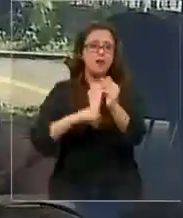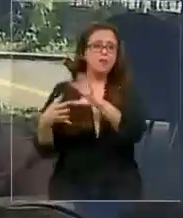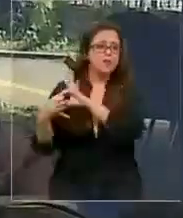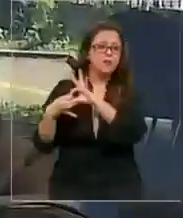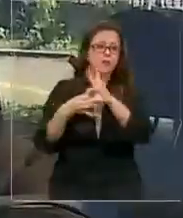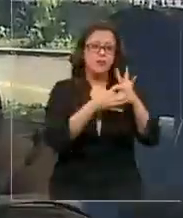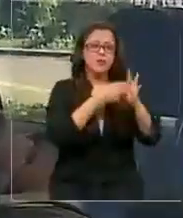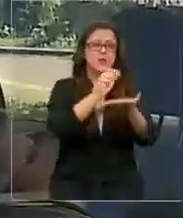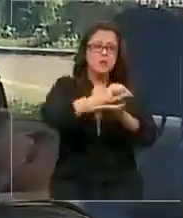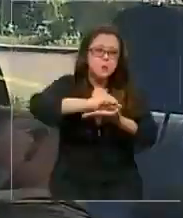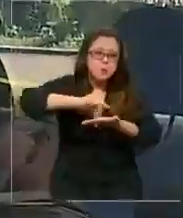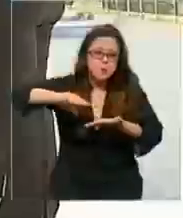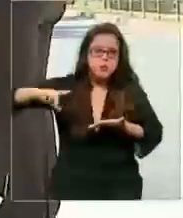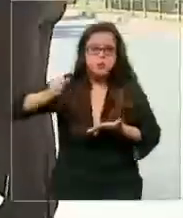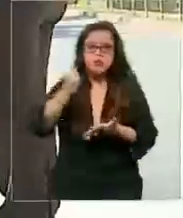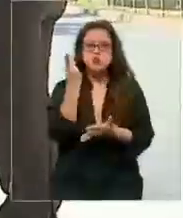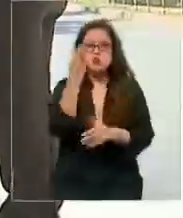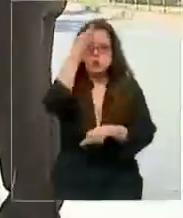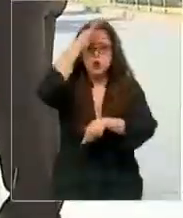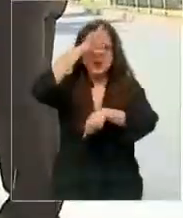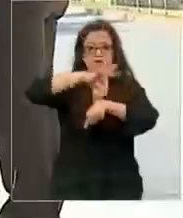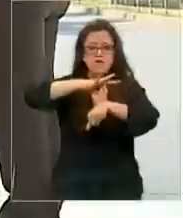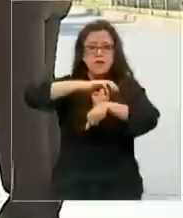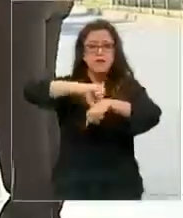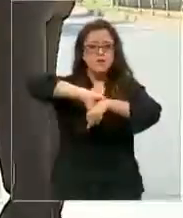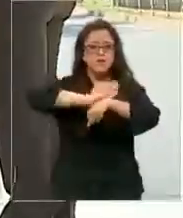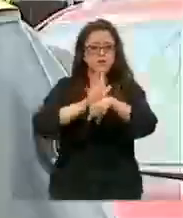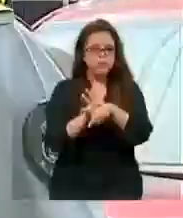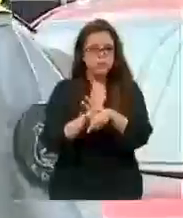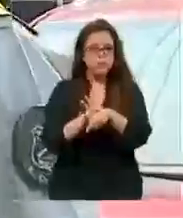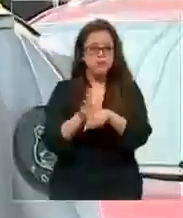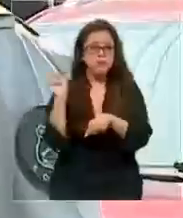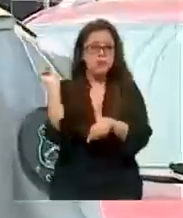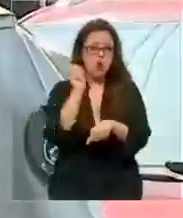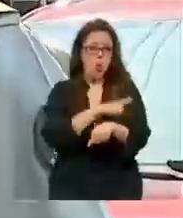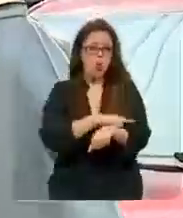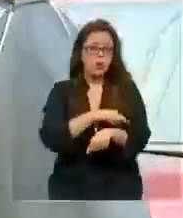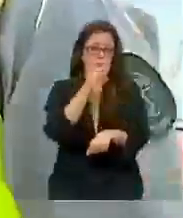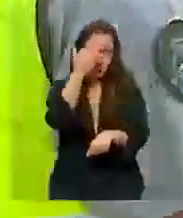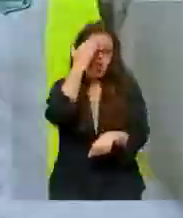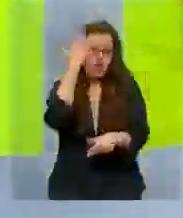a la constante alza de contagios de COVID-19 de los últimos días.